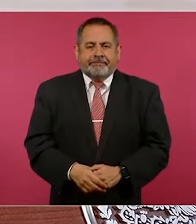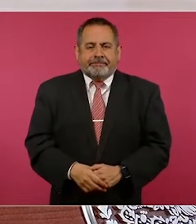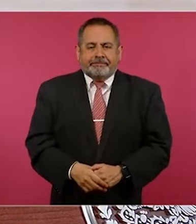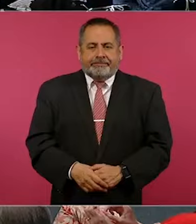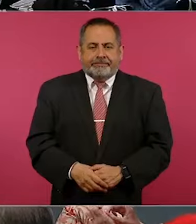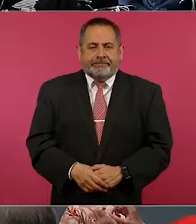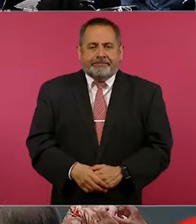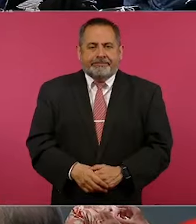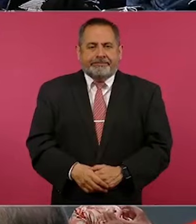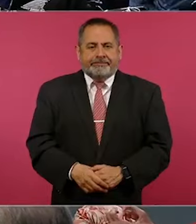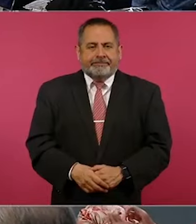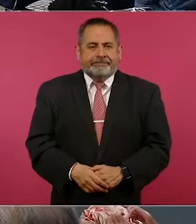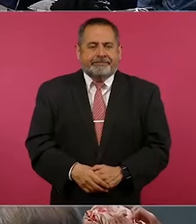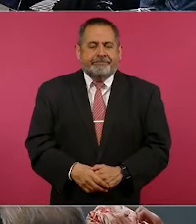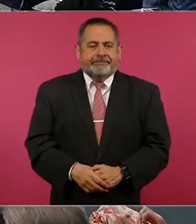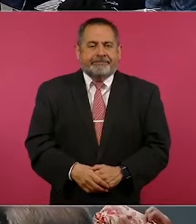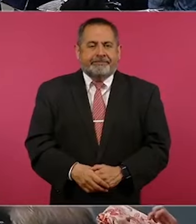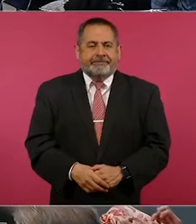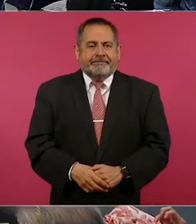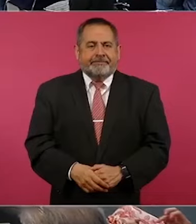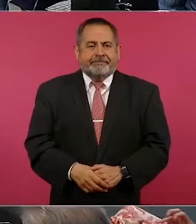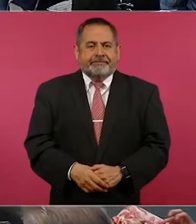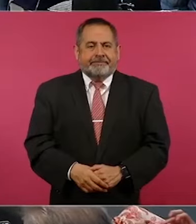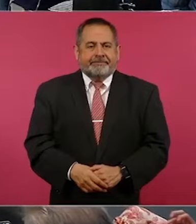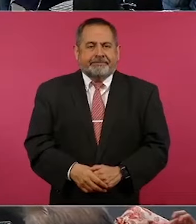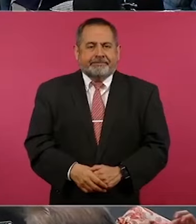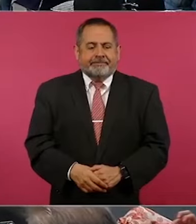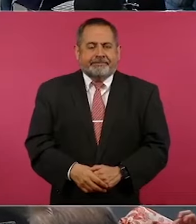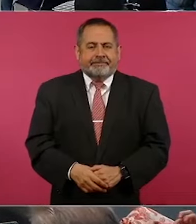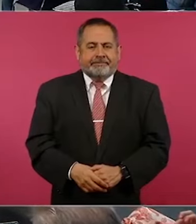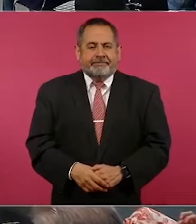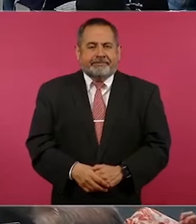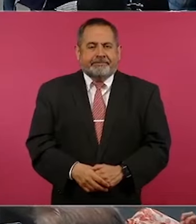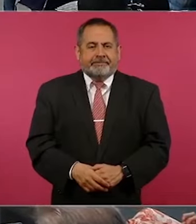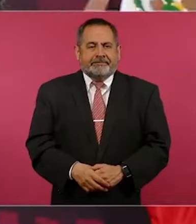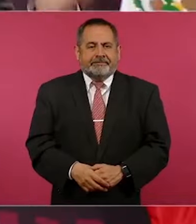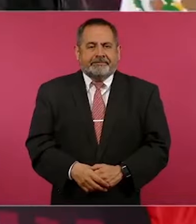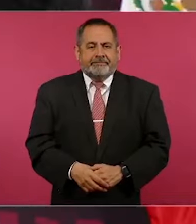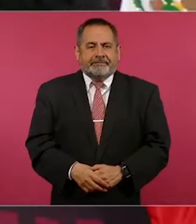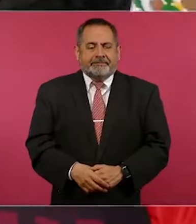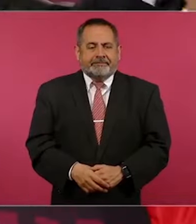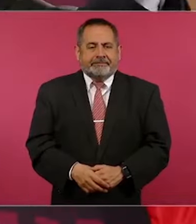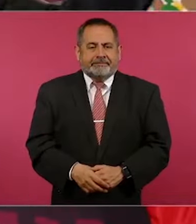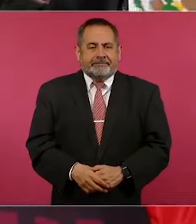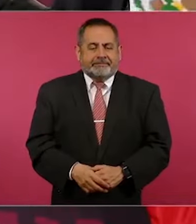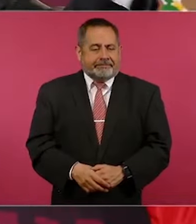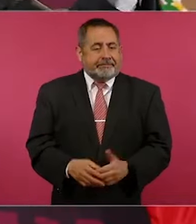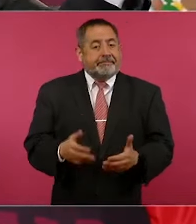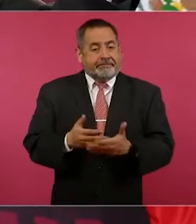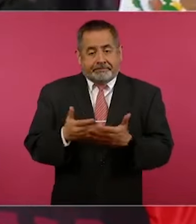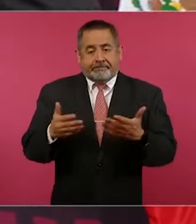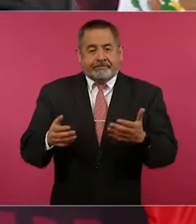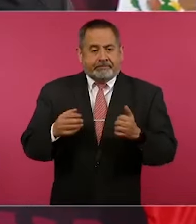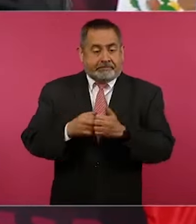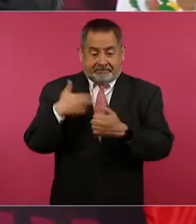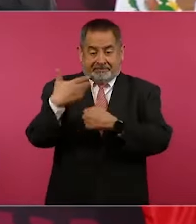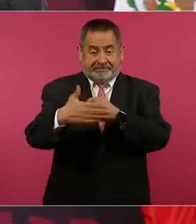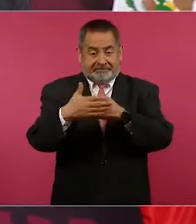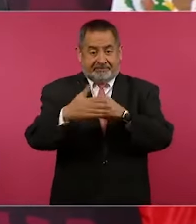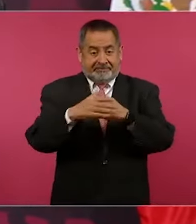Entonces, hay que… Ahora con el eclipse